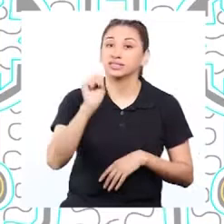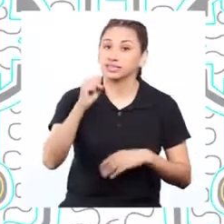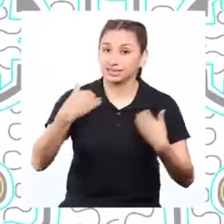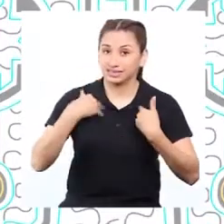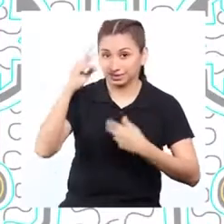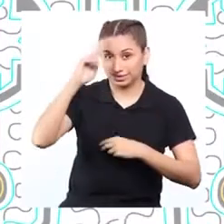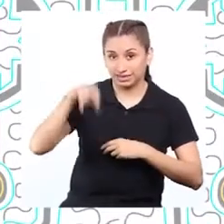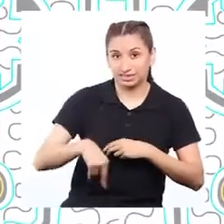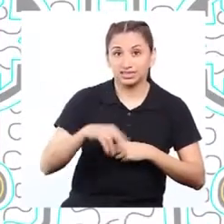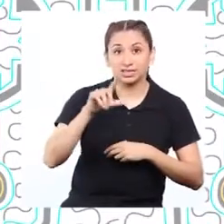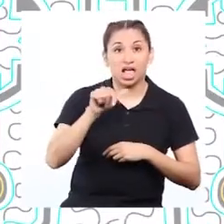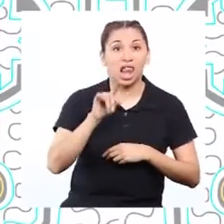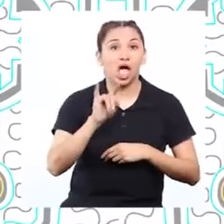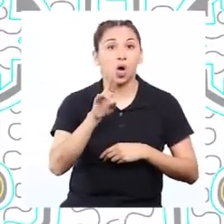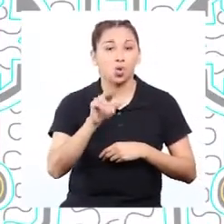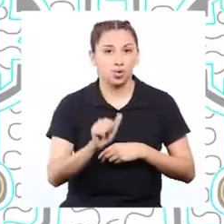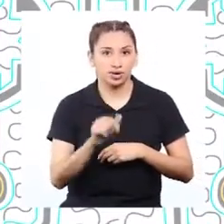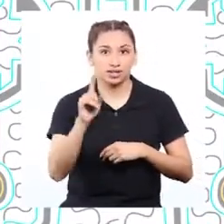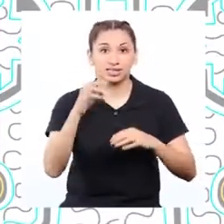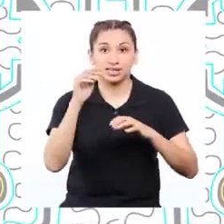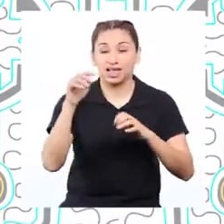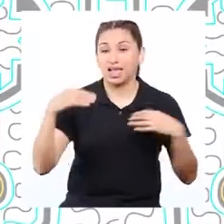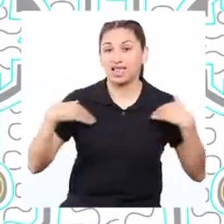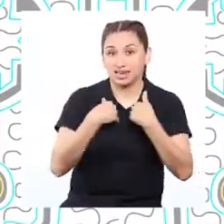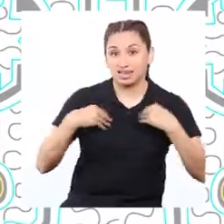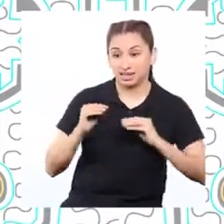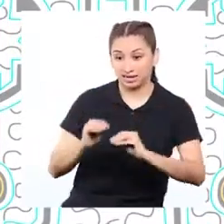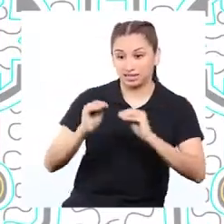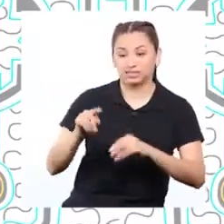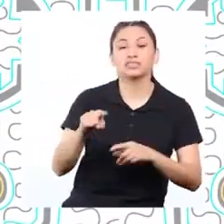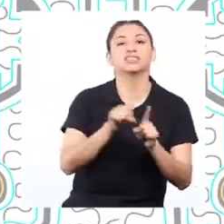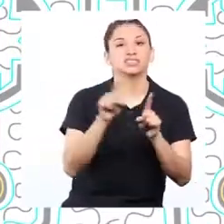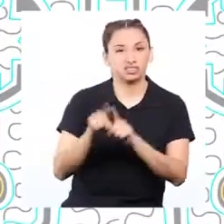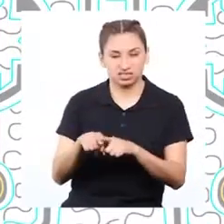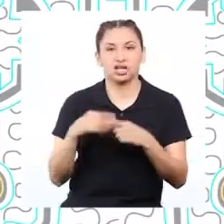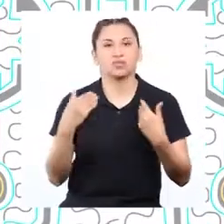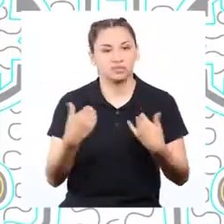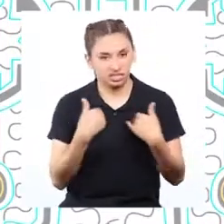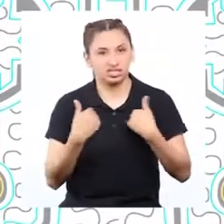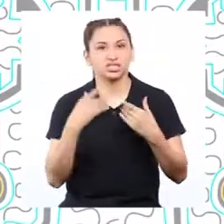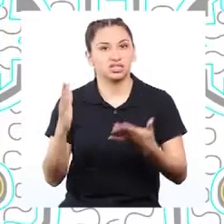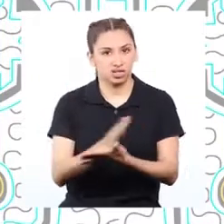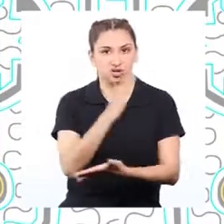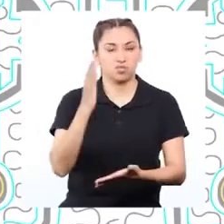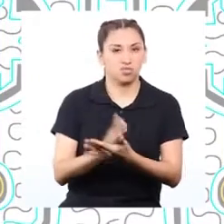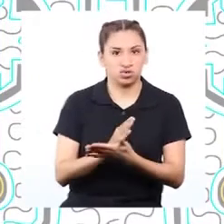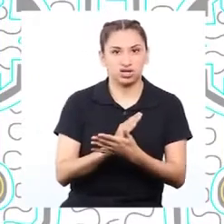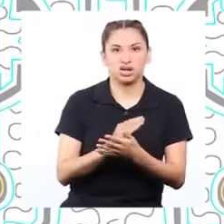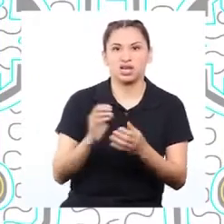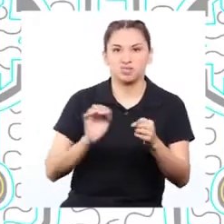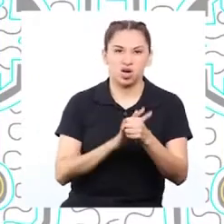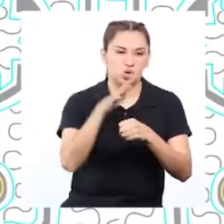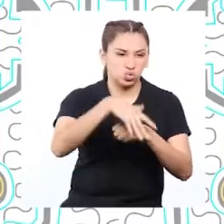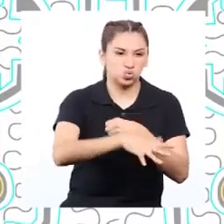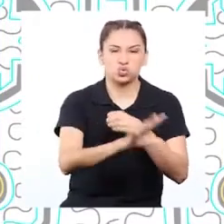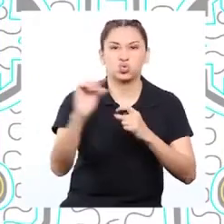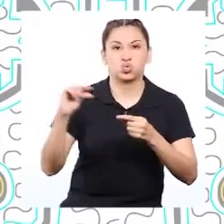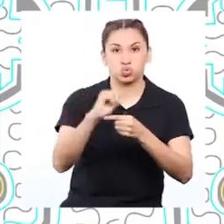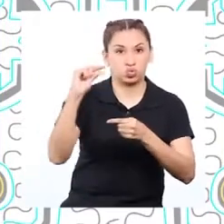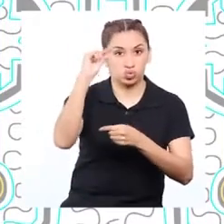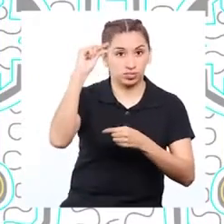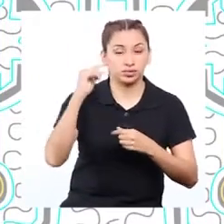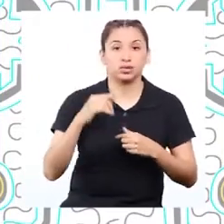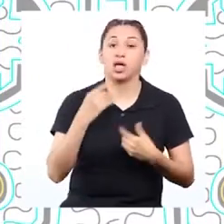Tienes razón, Laura. La ganadería a gran escala también aporta la alteración de los gases de efecto invernadero. Creo que,